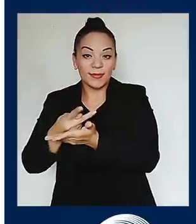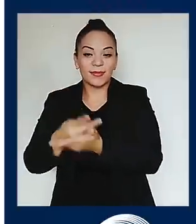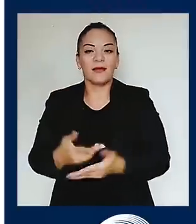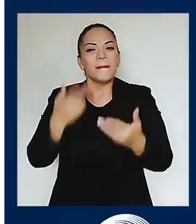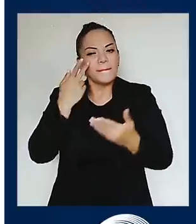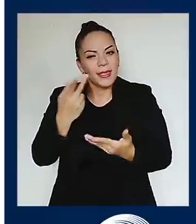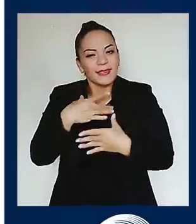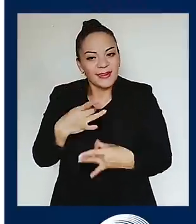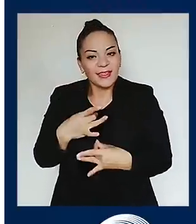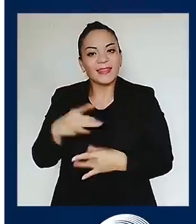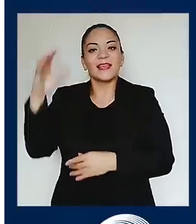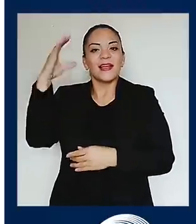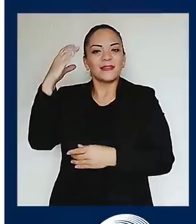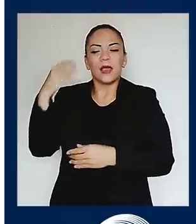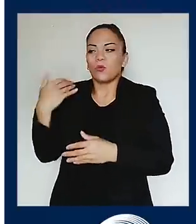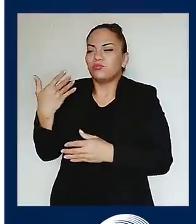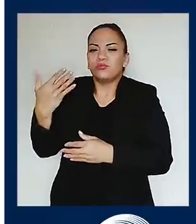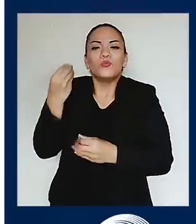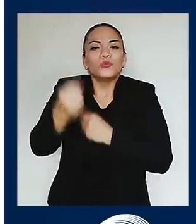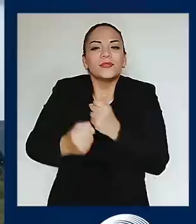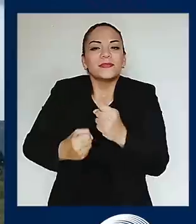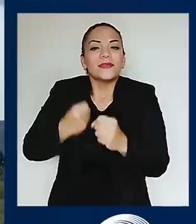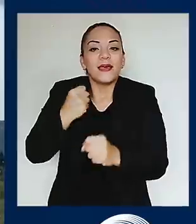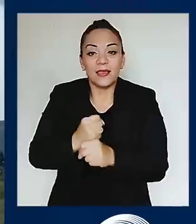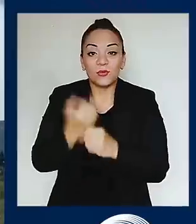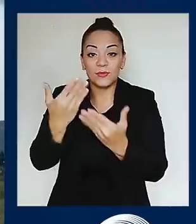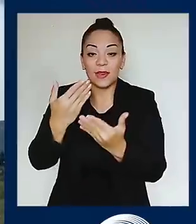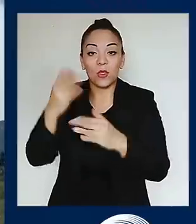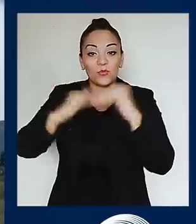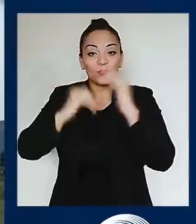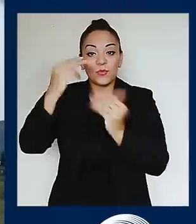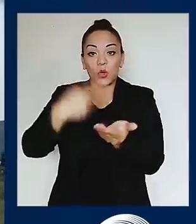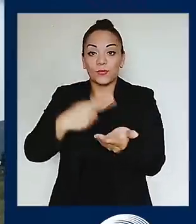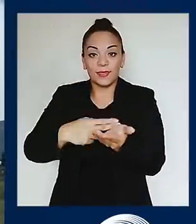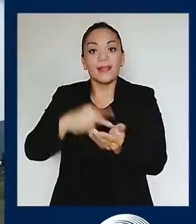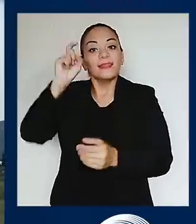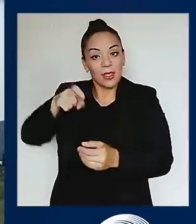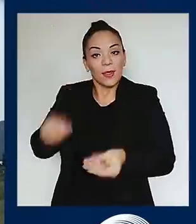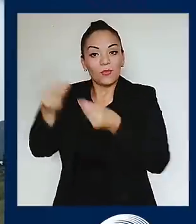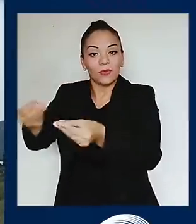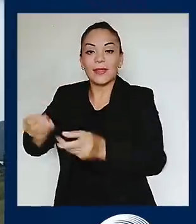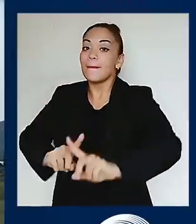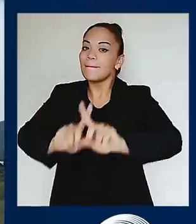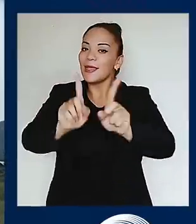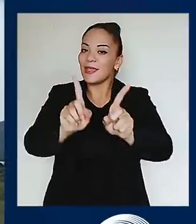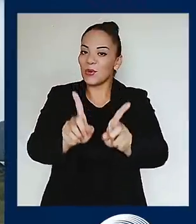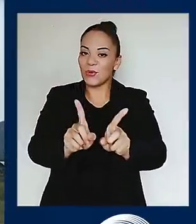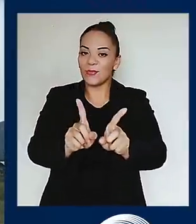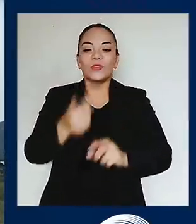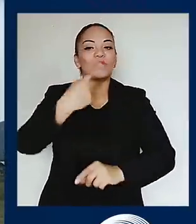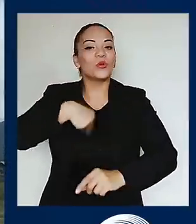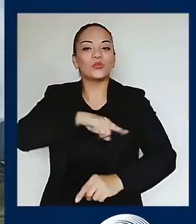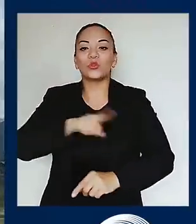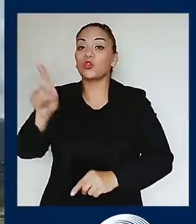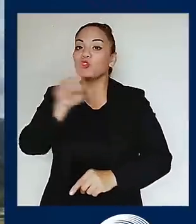esperado años por ese hospital, lo merecen. Pero eso no significa que debamos